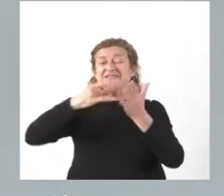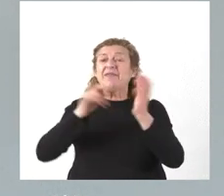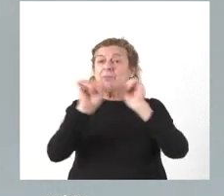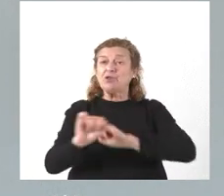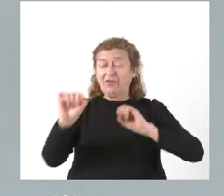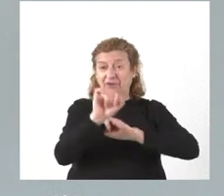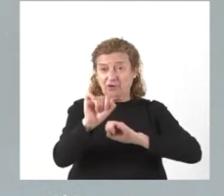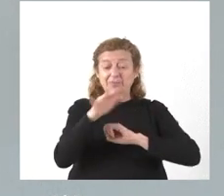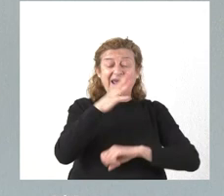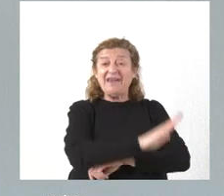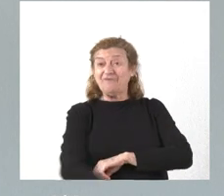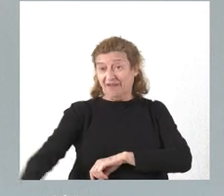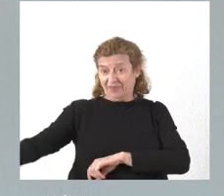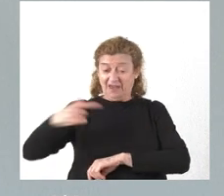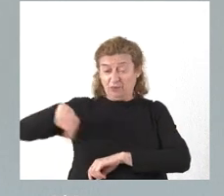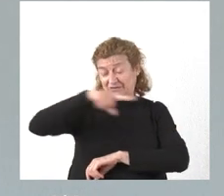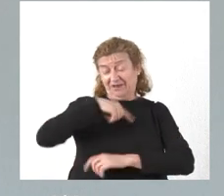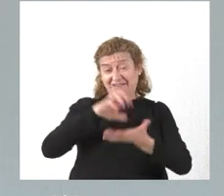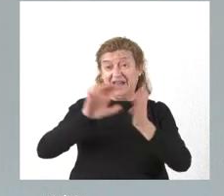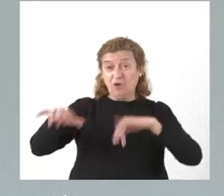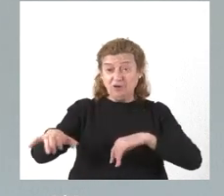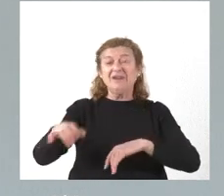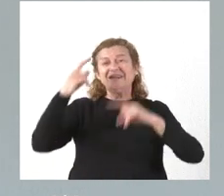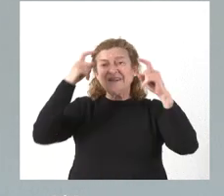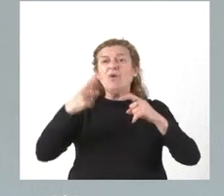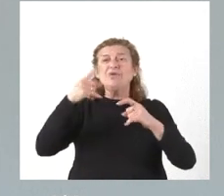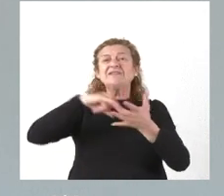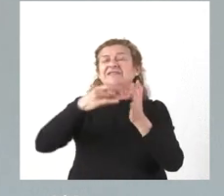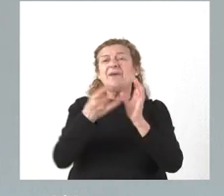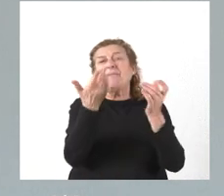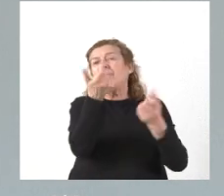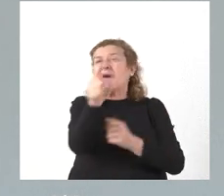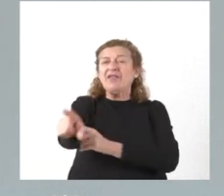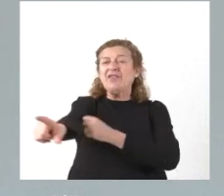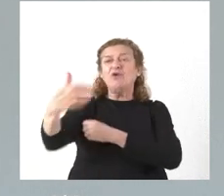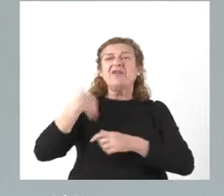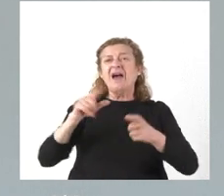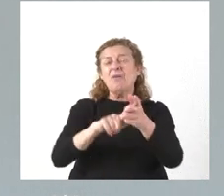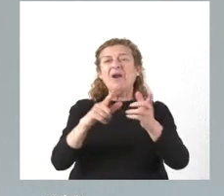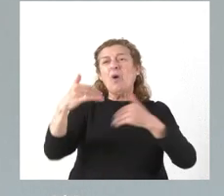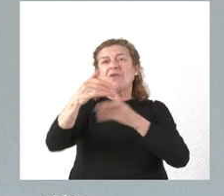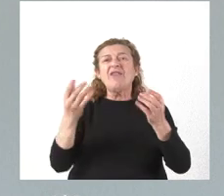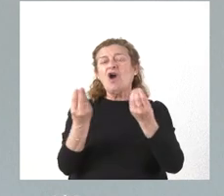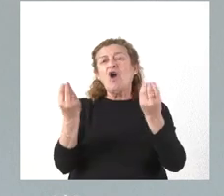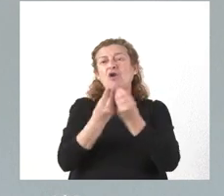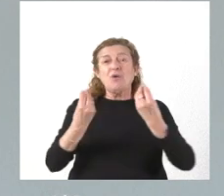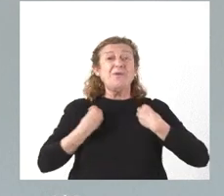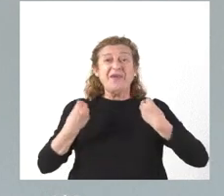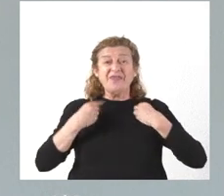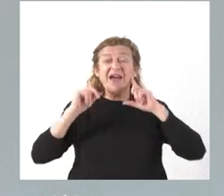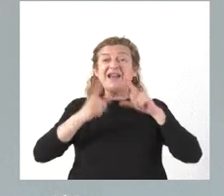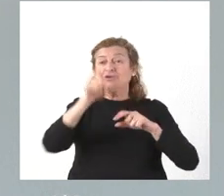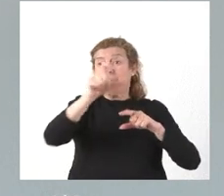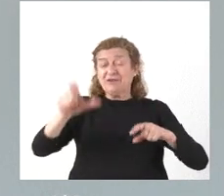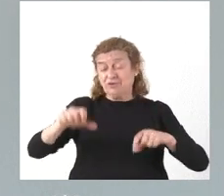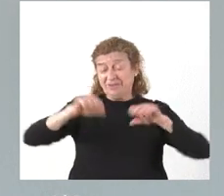a la infancia en nuestra comunidad autónoma y se trata de un sistema parecido al que venimos desarrollando de unidades de convivencia en el caso de las personas